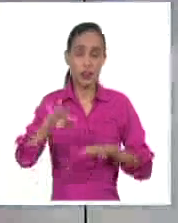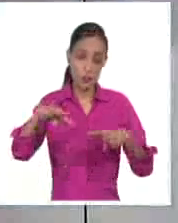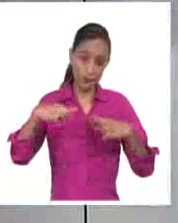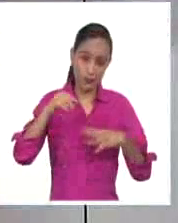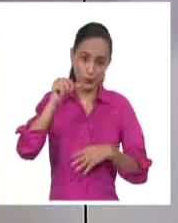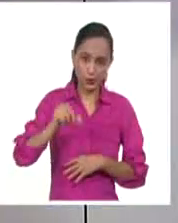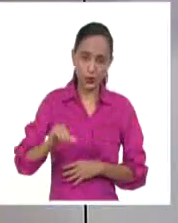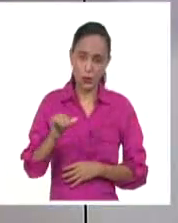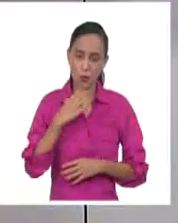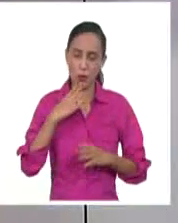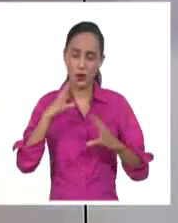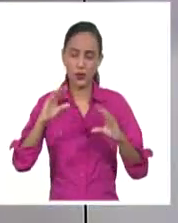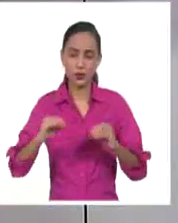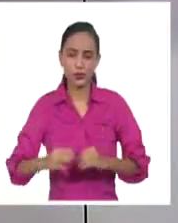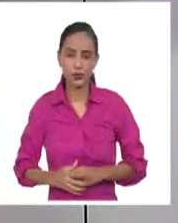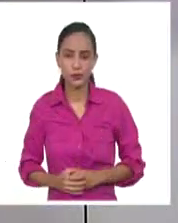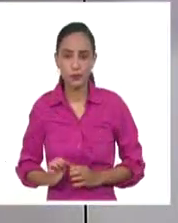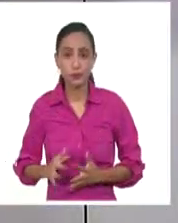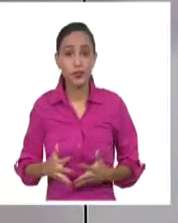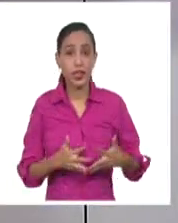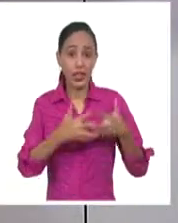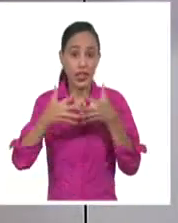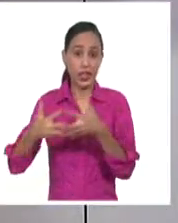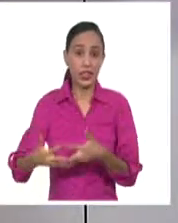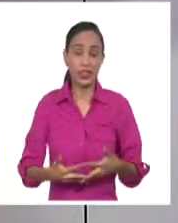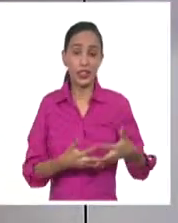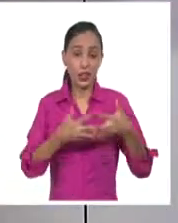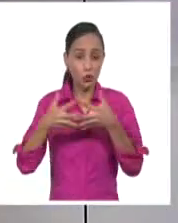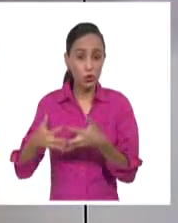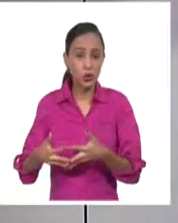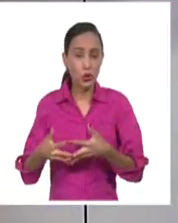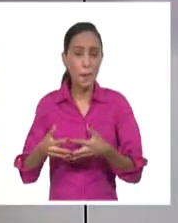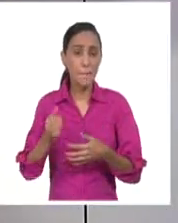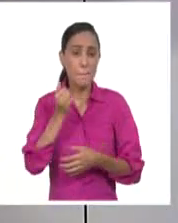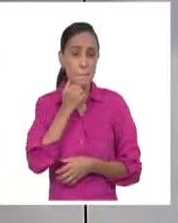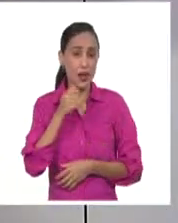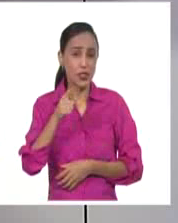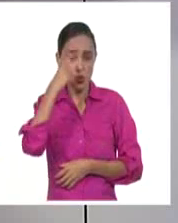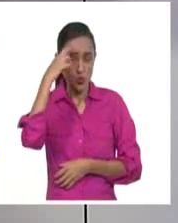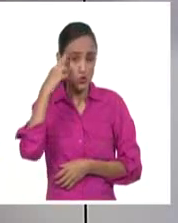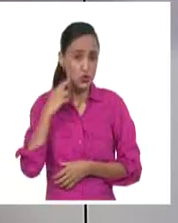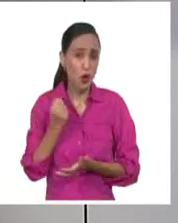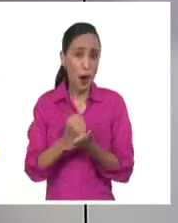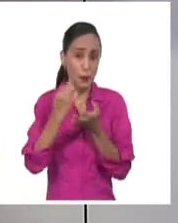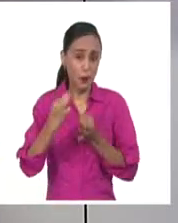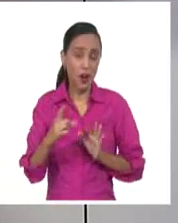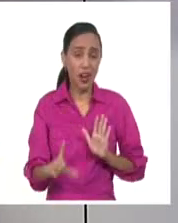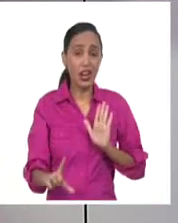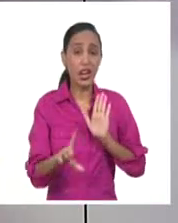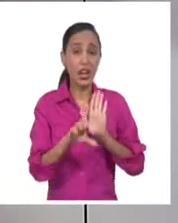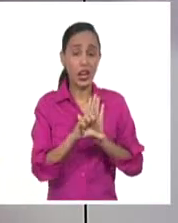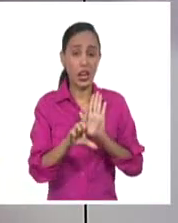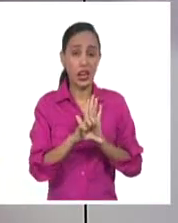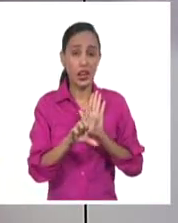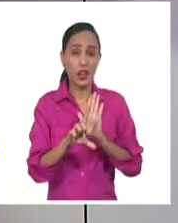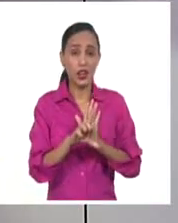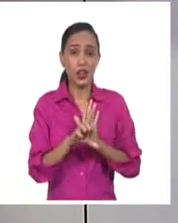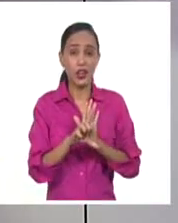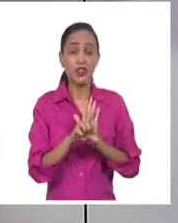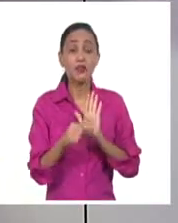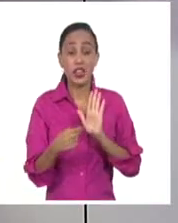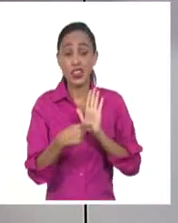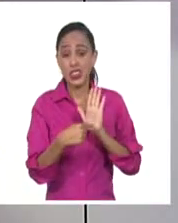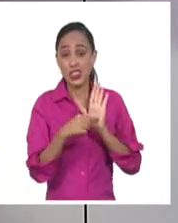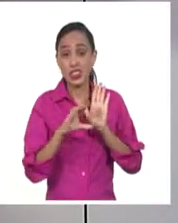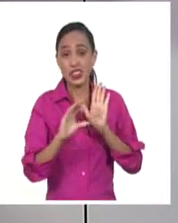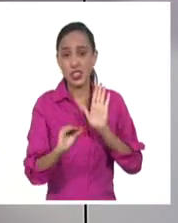Bien, pues a Estados Unidos le tomó más de un siglo aprobar una legislación en la que se estipula que el